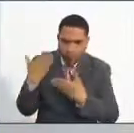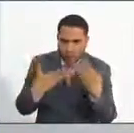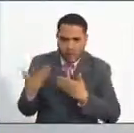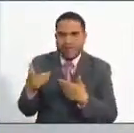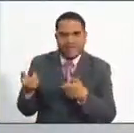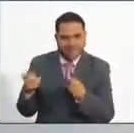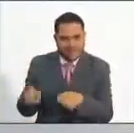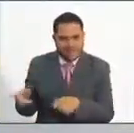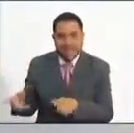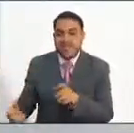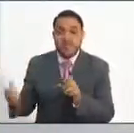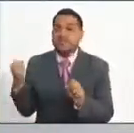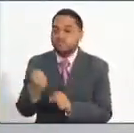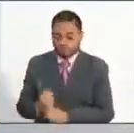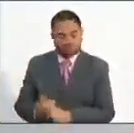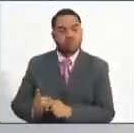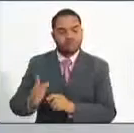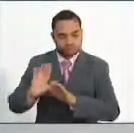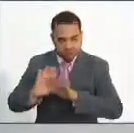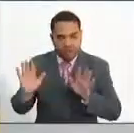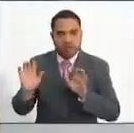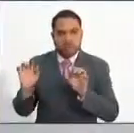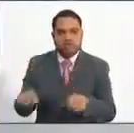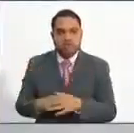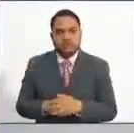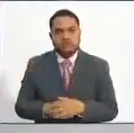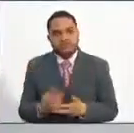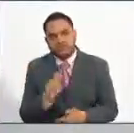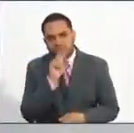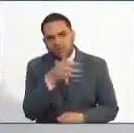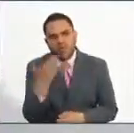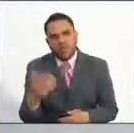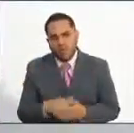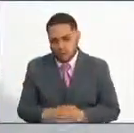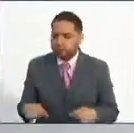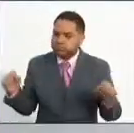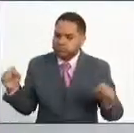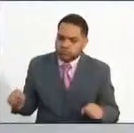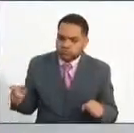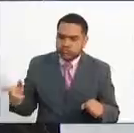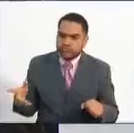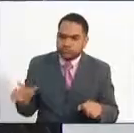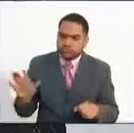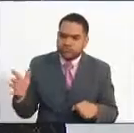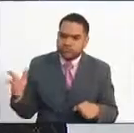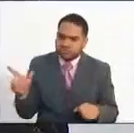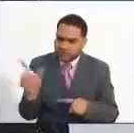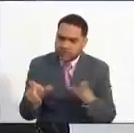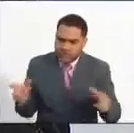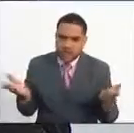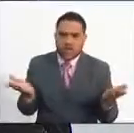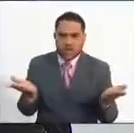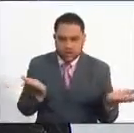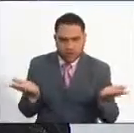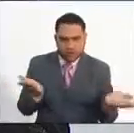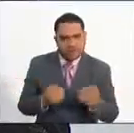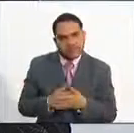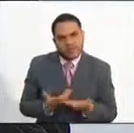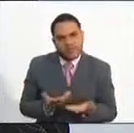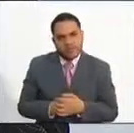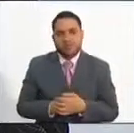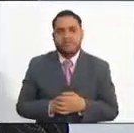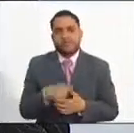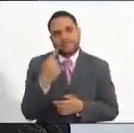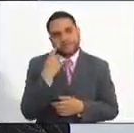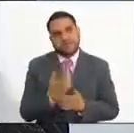¿cómo se define la oferta pública de empleos por parte de la Comisión Nacional del Servicio Civil? Bien, esa oferta pública de empleo, de